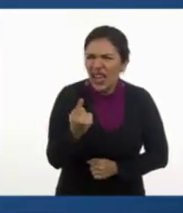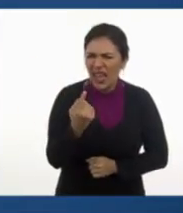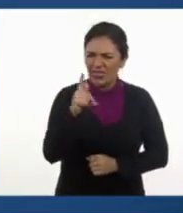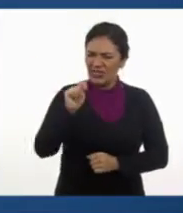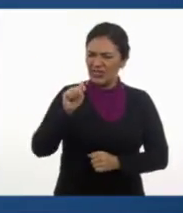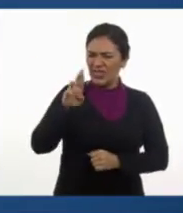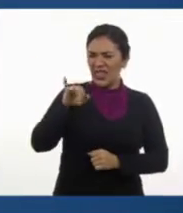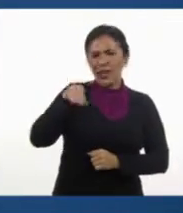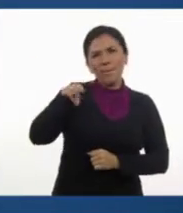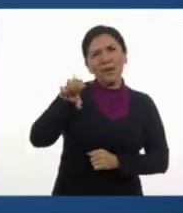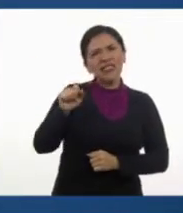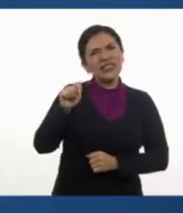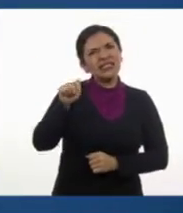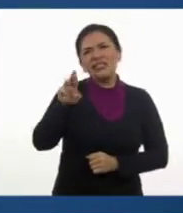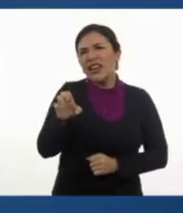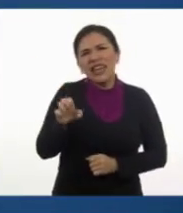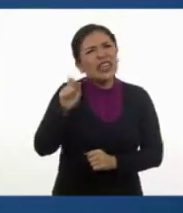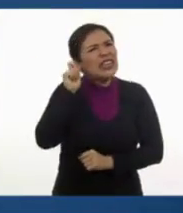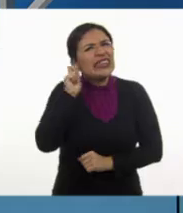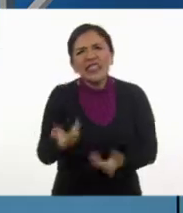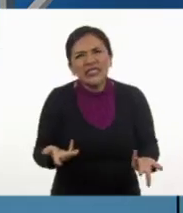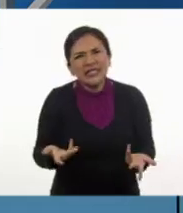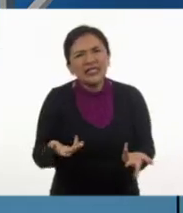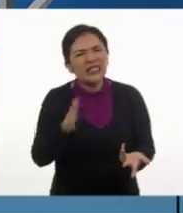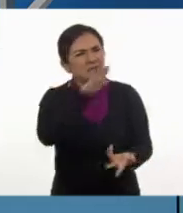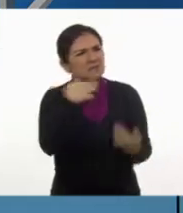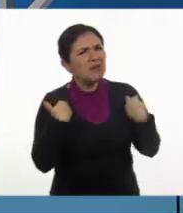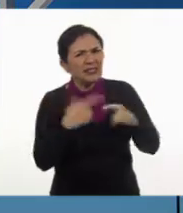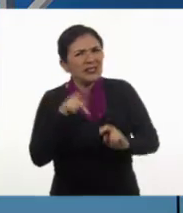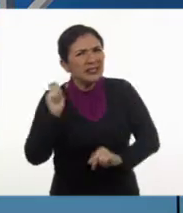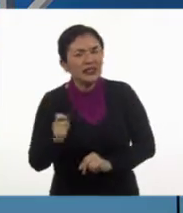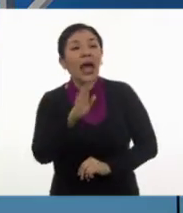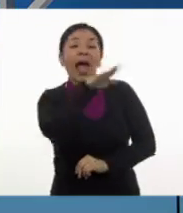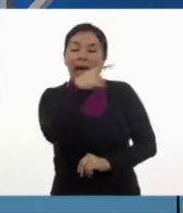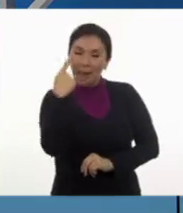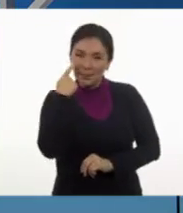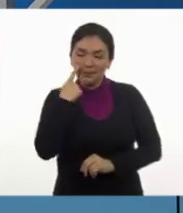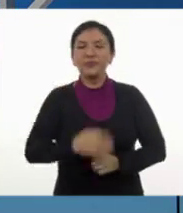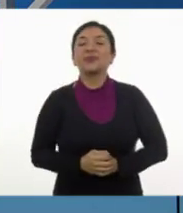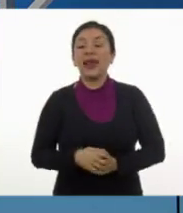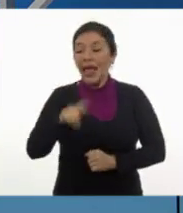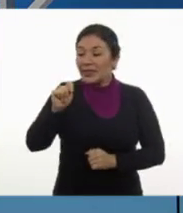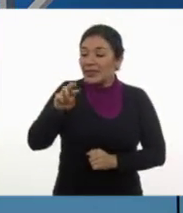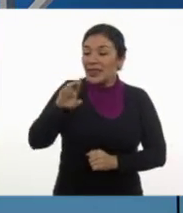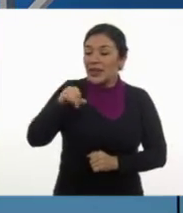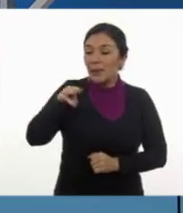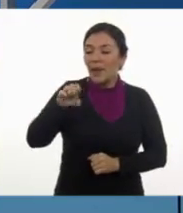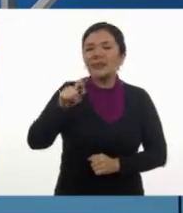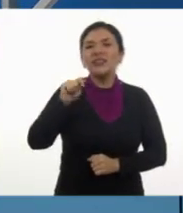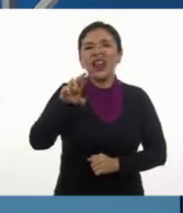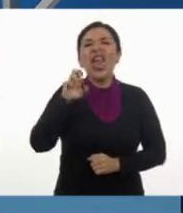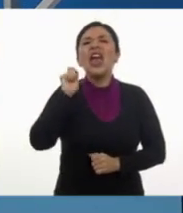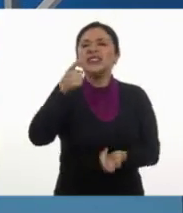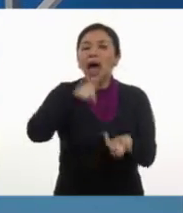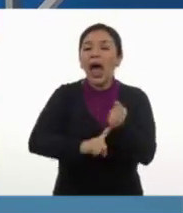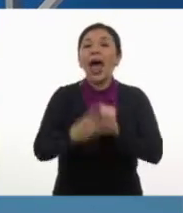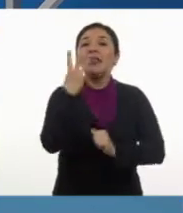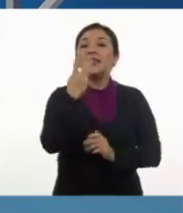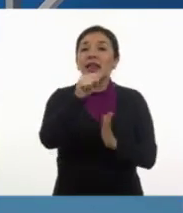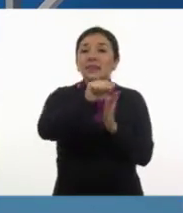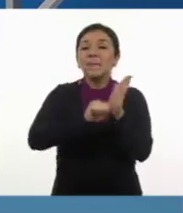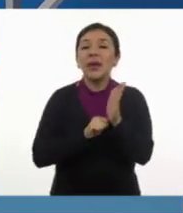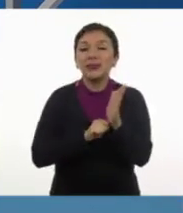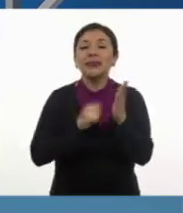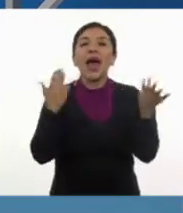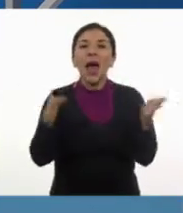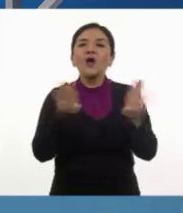de trimestre, maestra Andrea? Ah, el trimestre hace referencia a tres meses. Es una